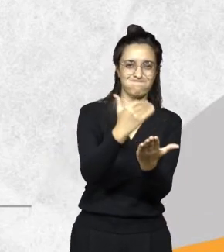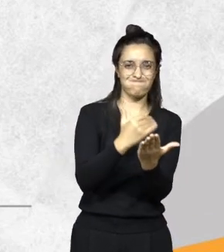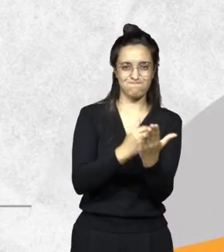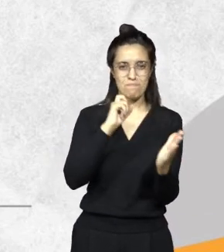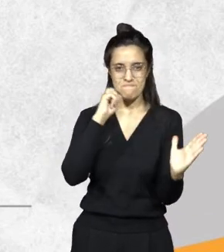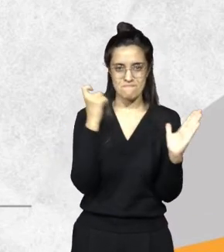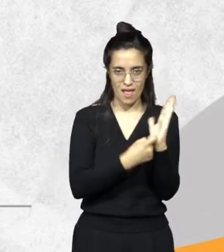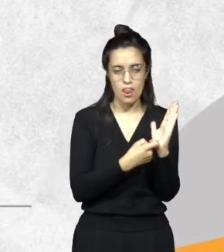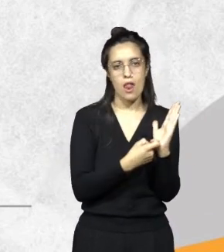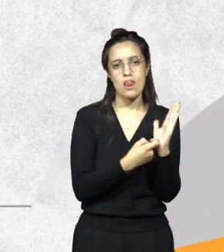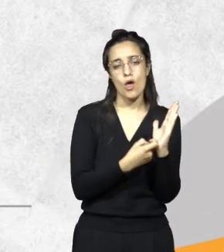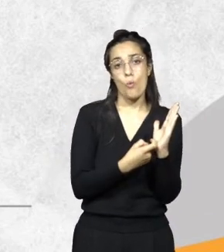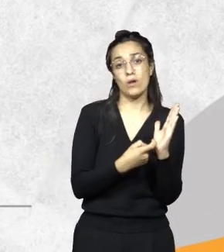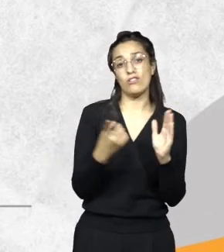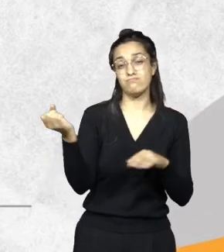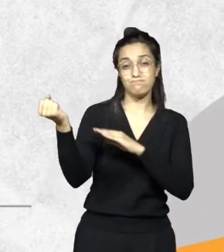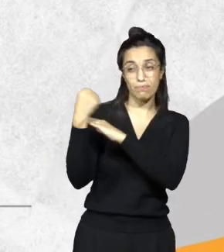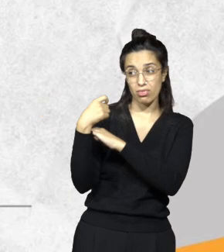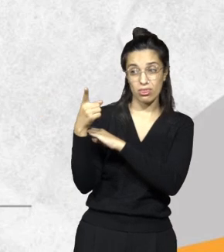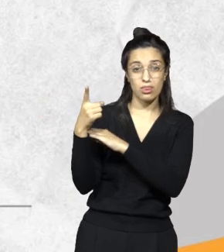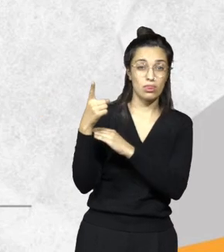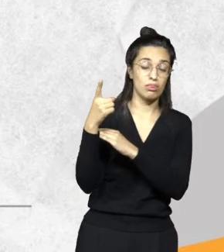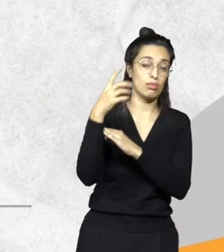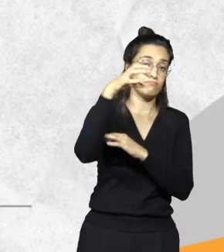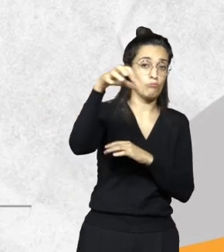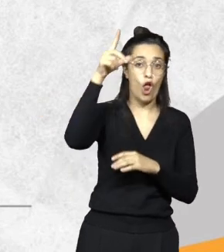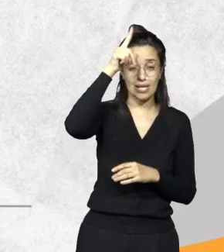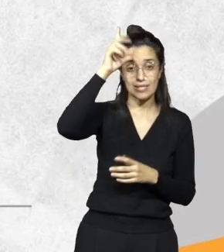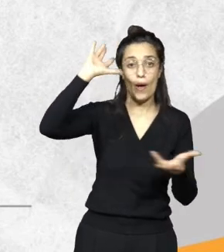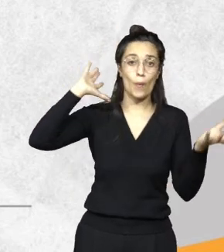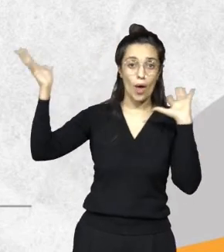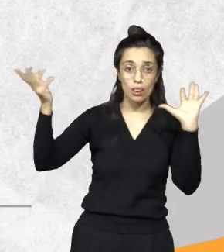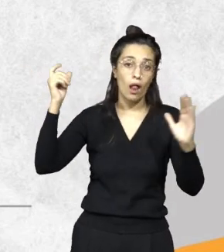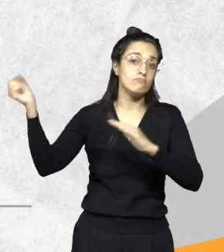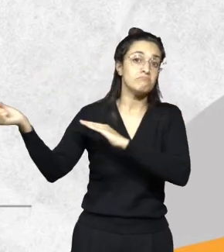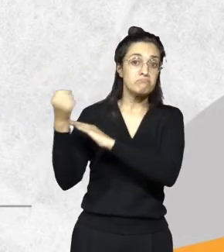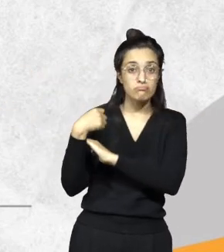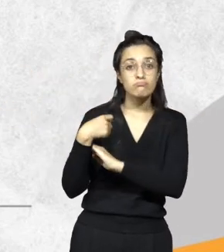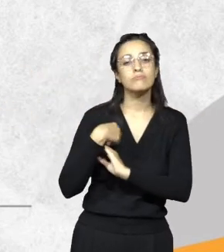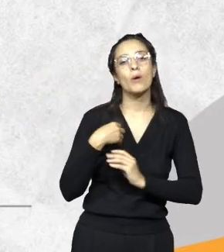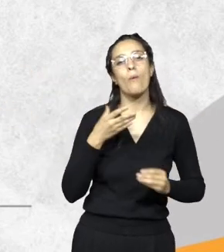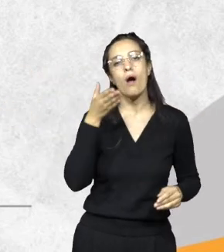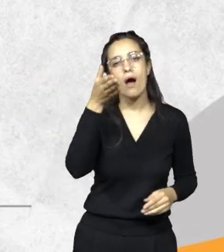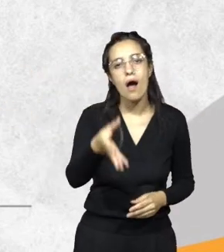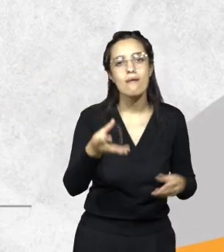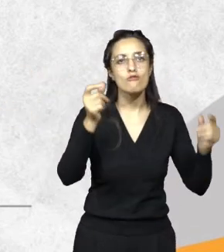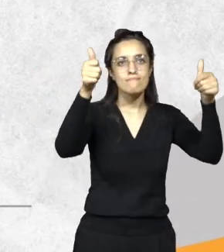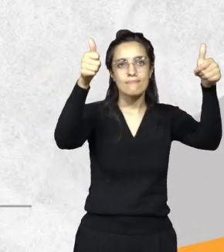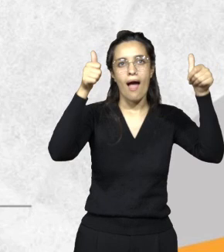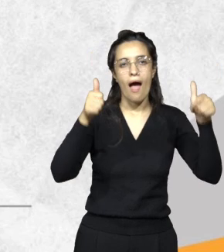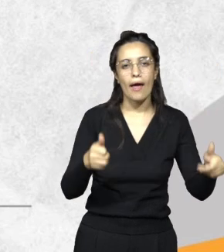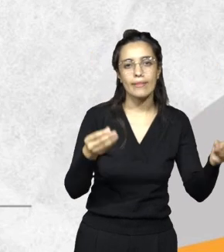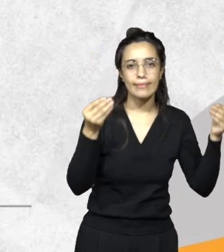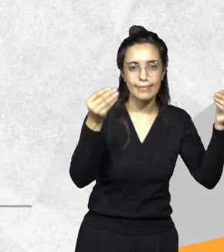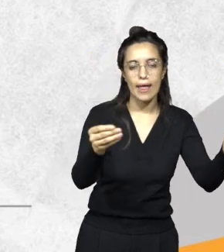que aplica Policía Ambiental. Vamos, ponemos un cese de actividades, ponemos el cartel, precintamos una máquina y